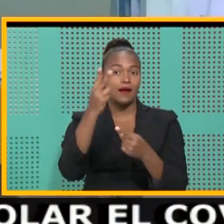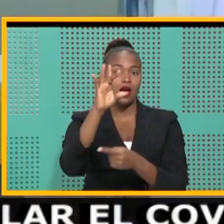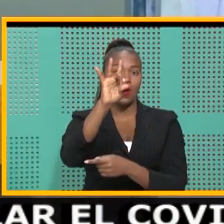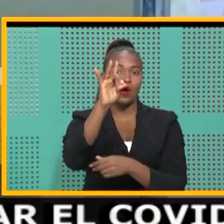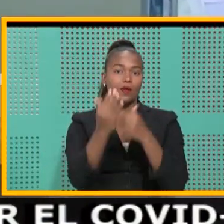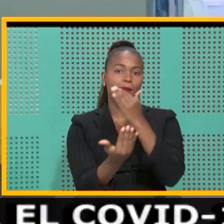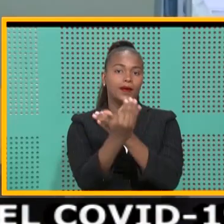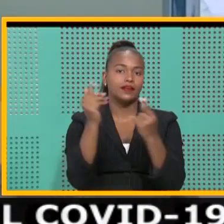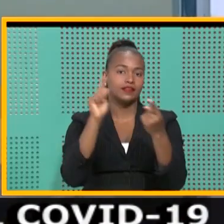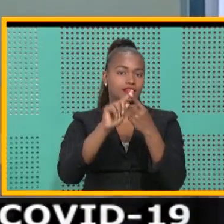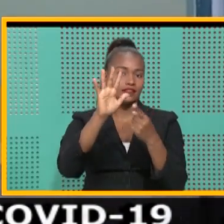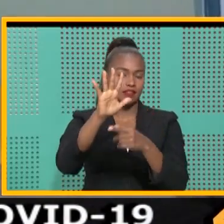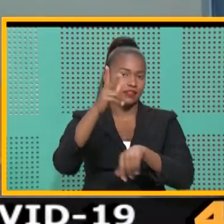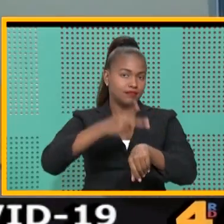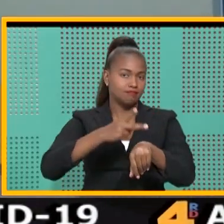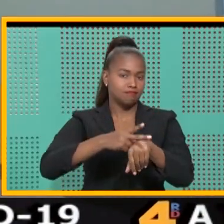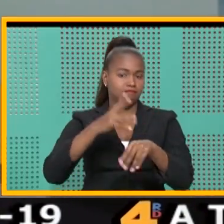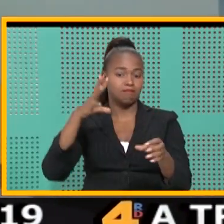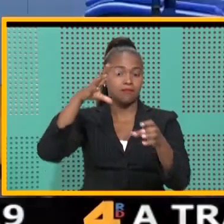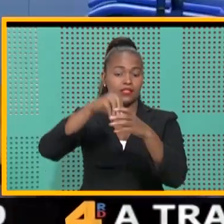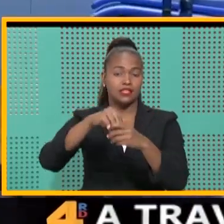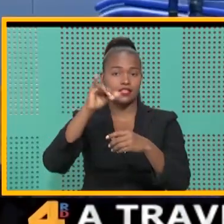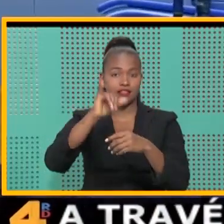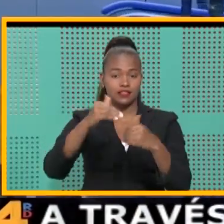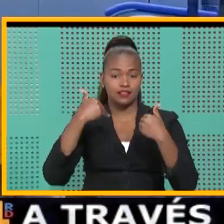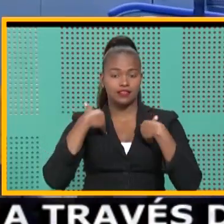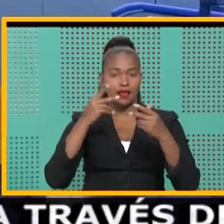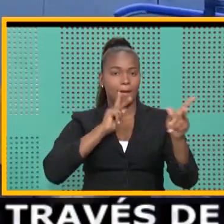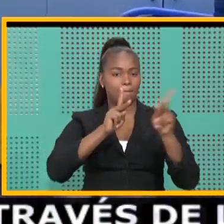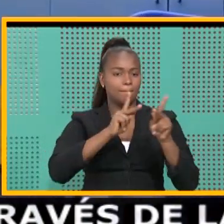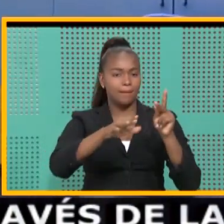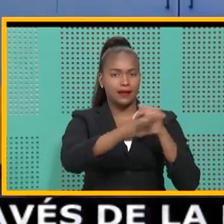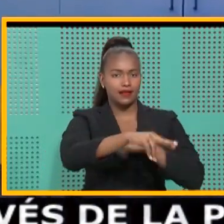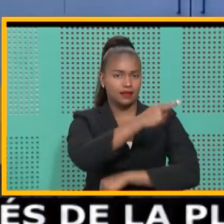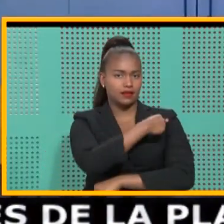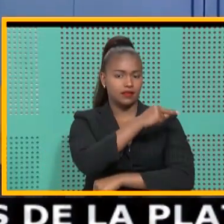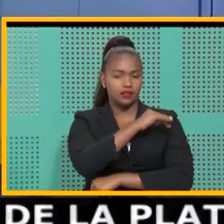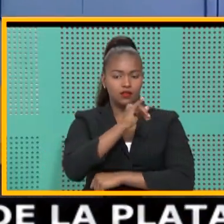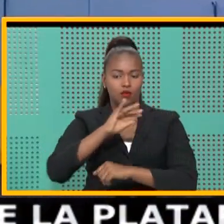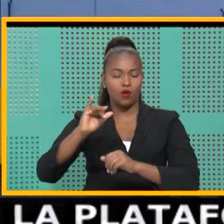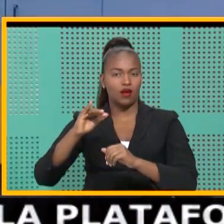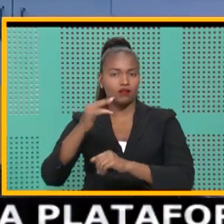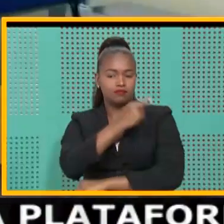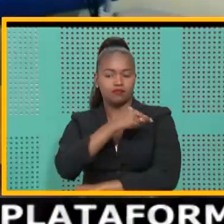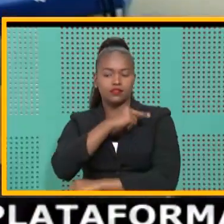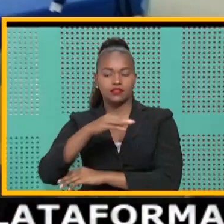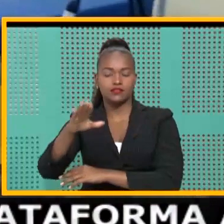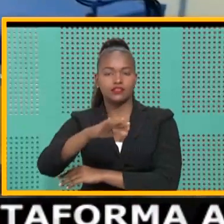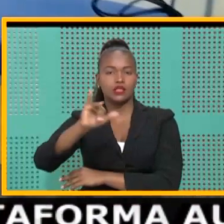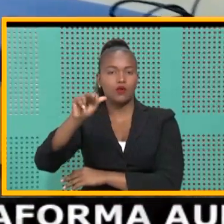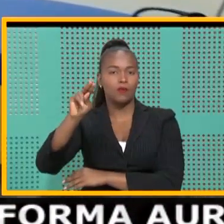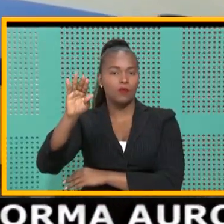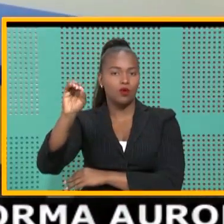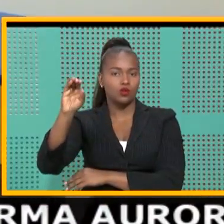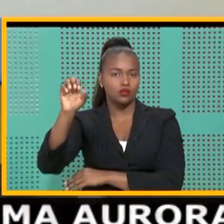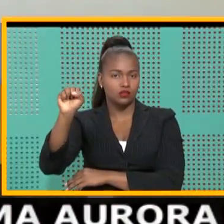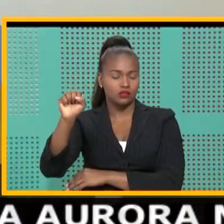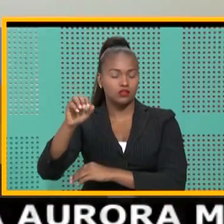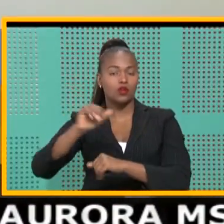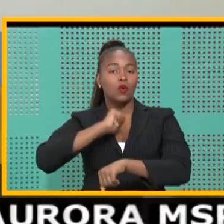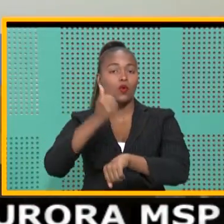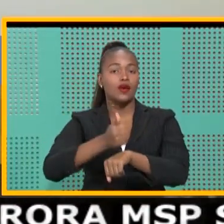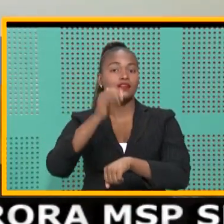a 5 de la tarde. Con la integración del Ricardo Limardo de Puerto Plata y Ciudad Juan Bosch de Santo Domingo, suman cinco los